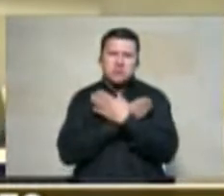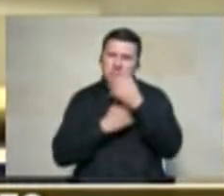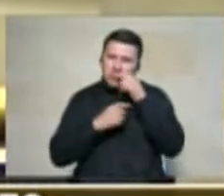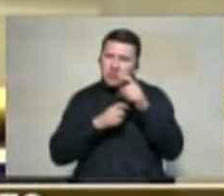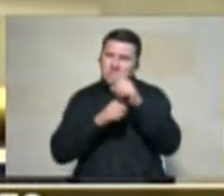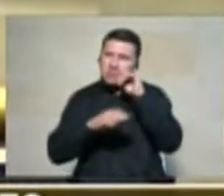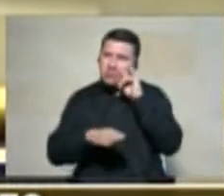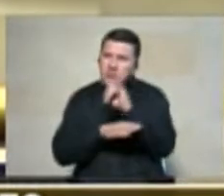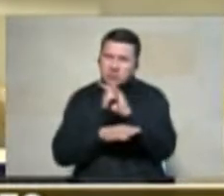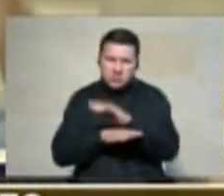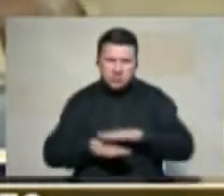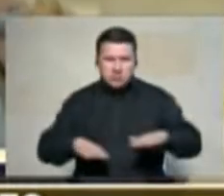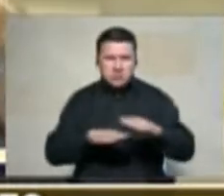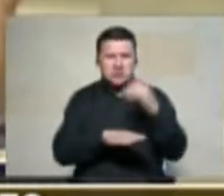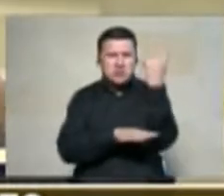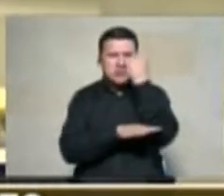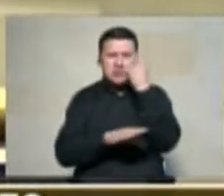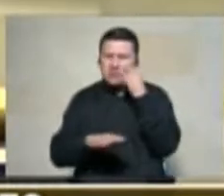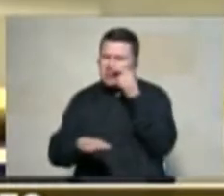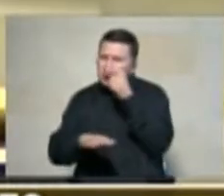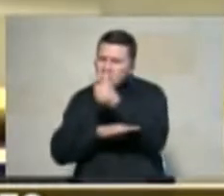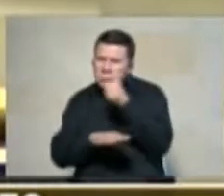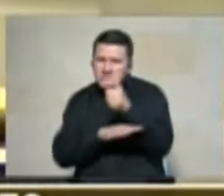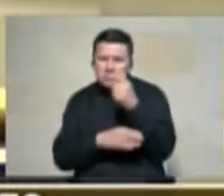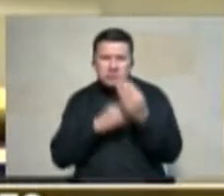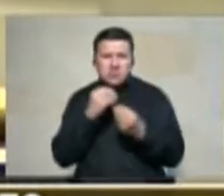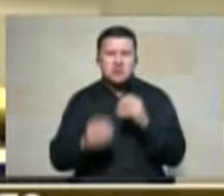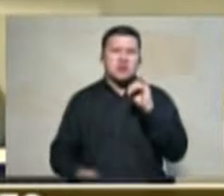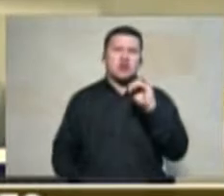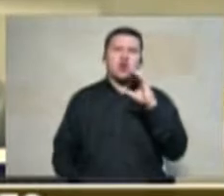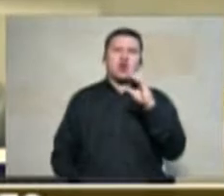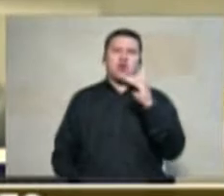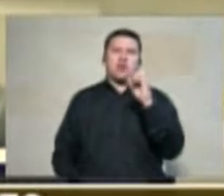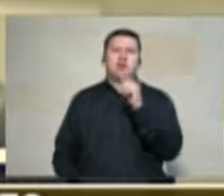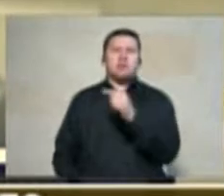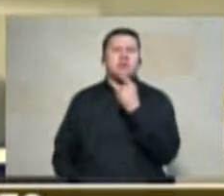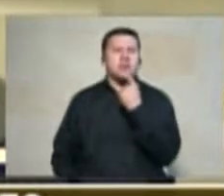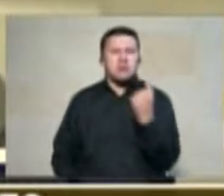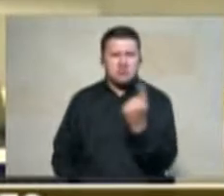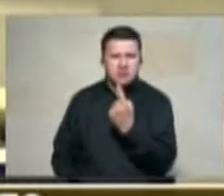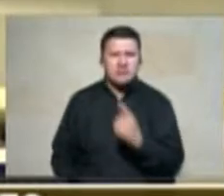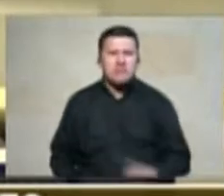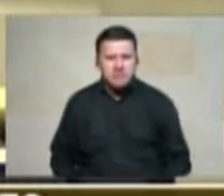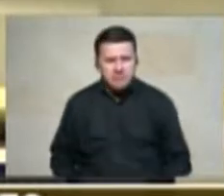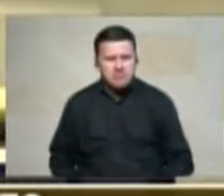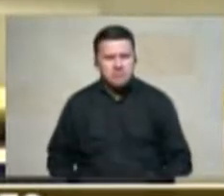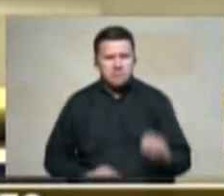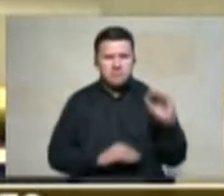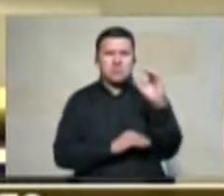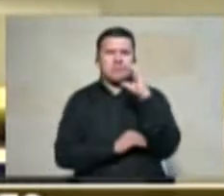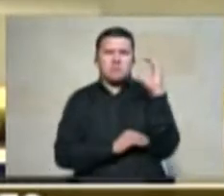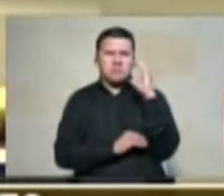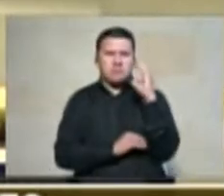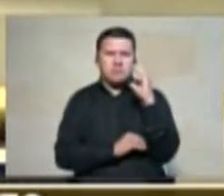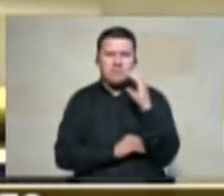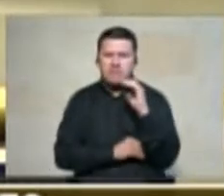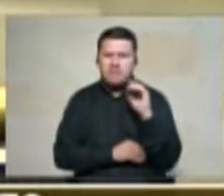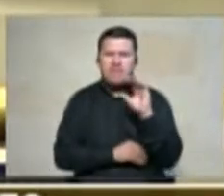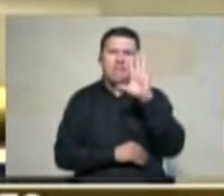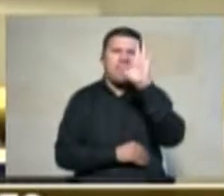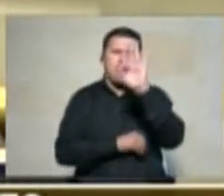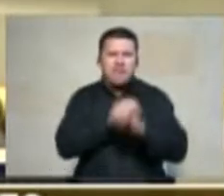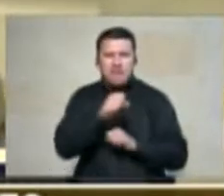las auditorías que le han hecho al INCOER nos dicen que en Colombia en los últimos 50 años se han